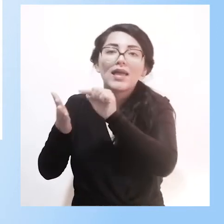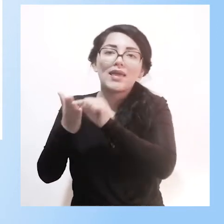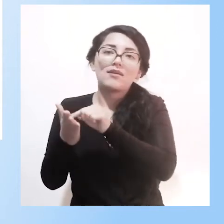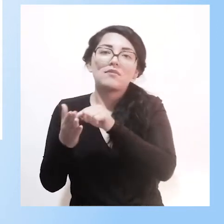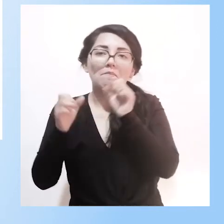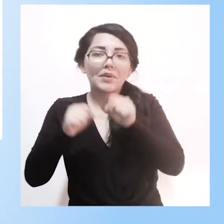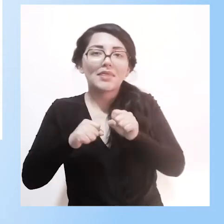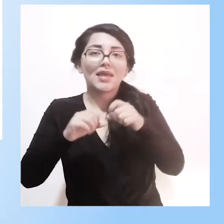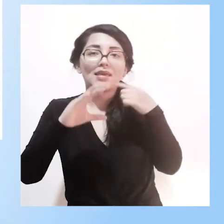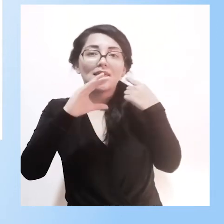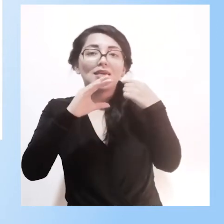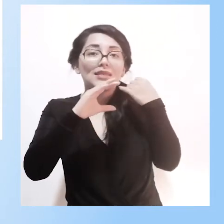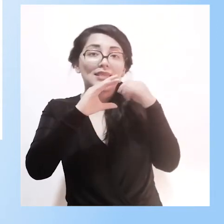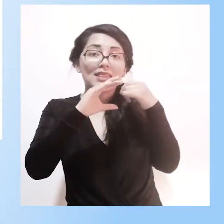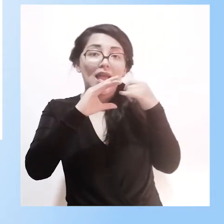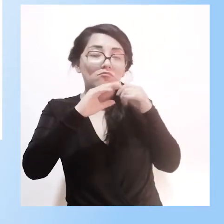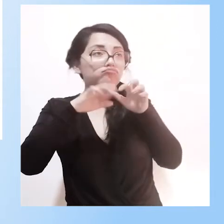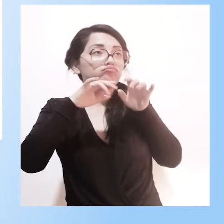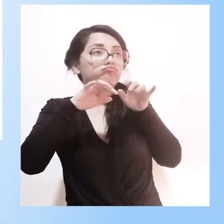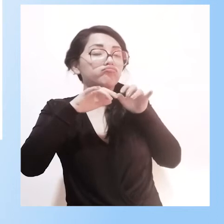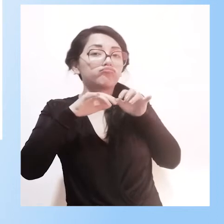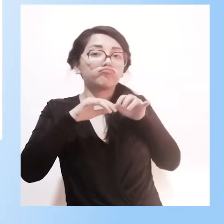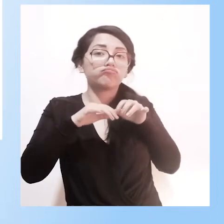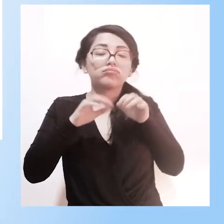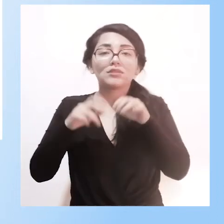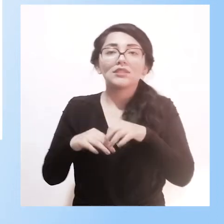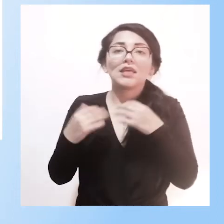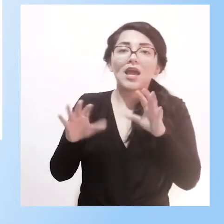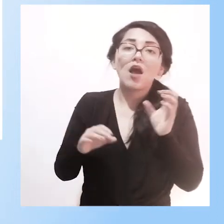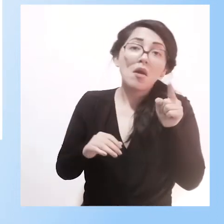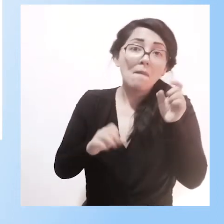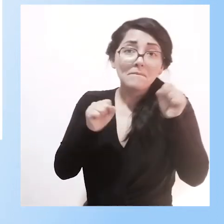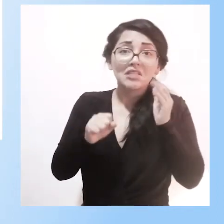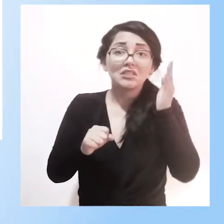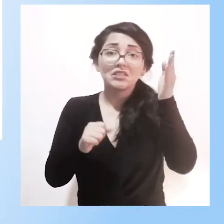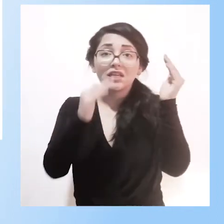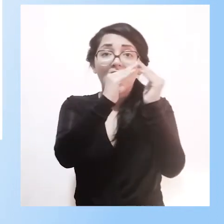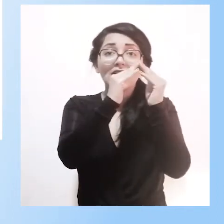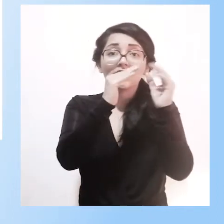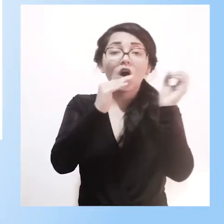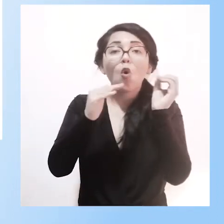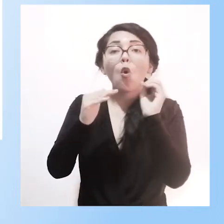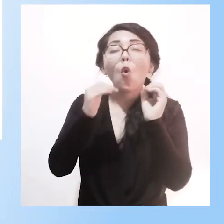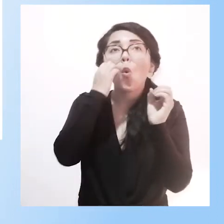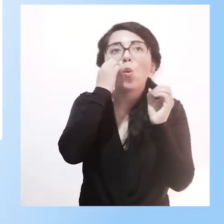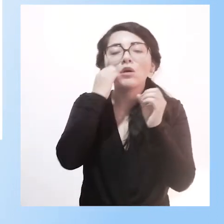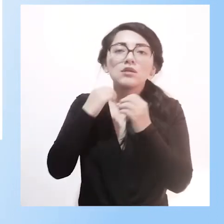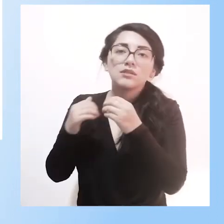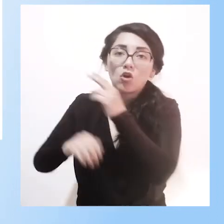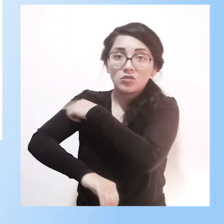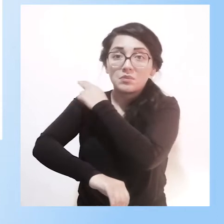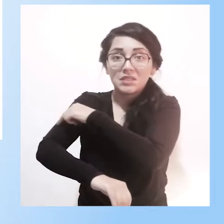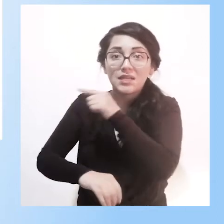y ellos acuden a los establecimientos de salud o al domicilio para poder aplicar la prueba y en el momento que ellos